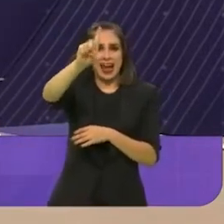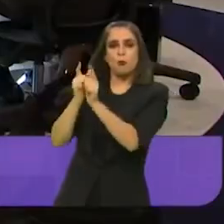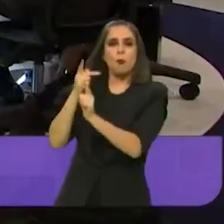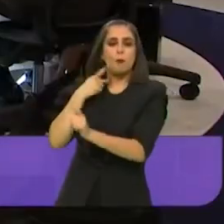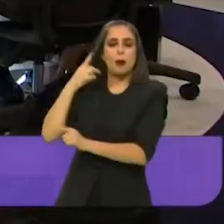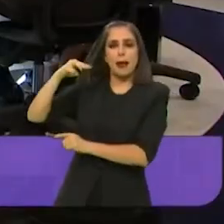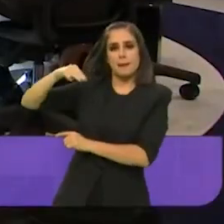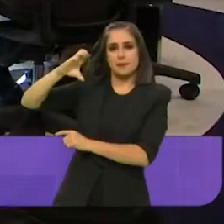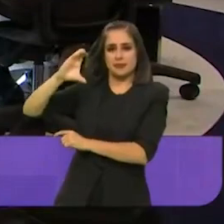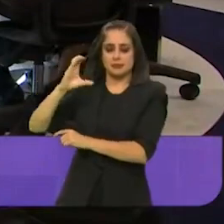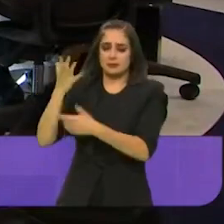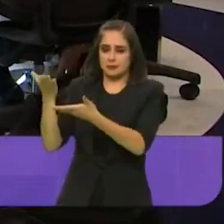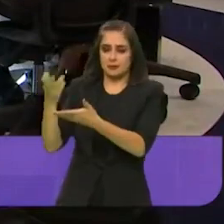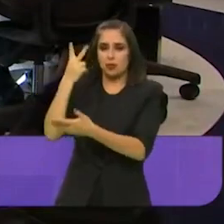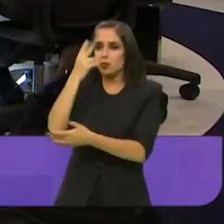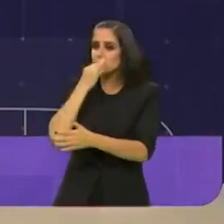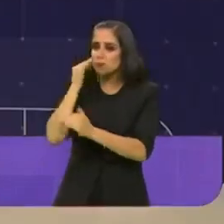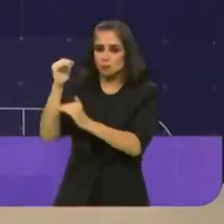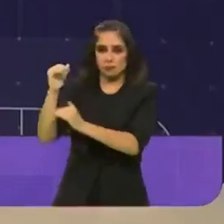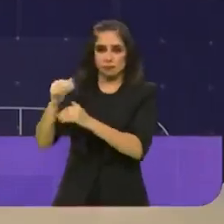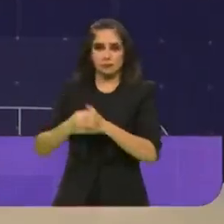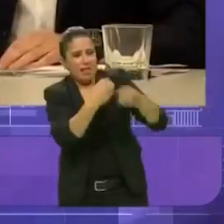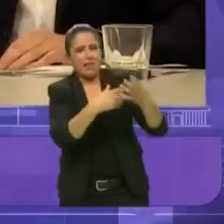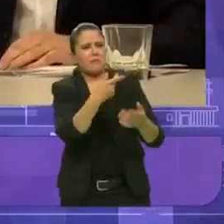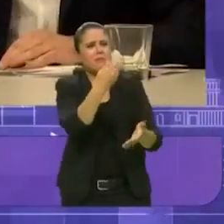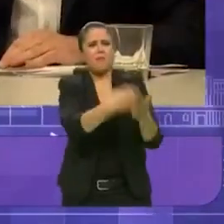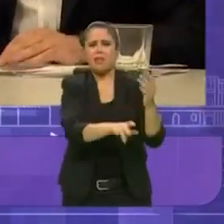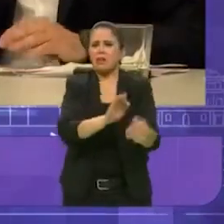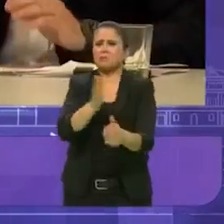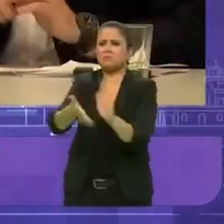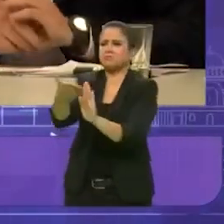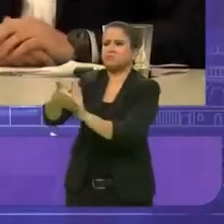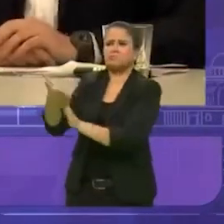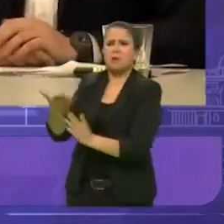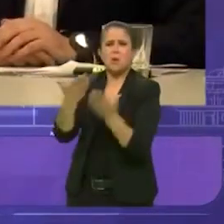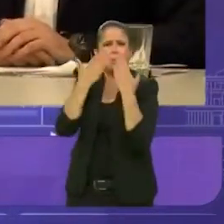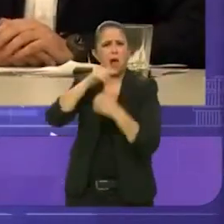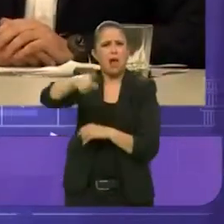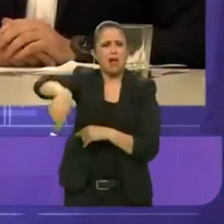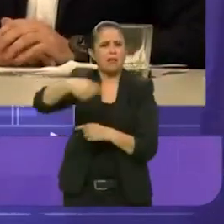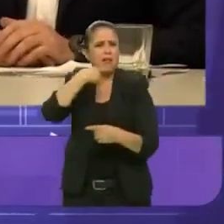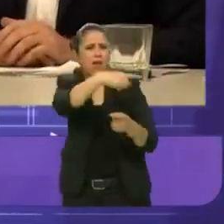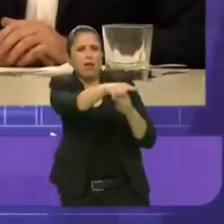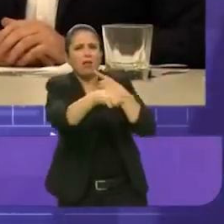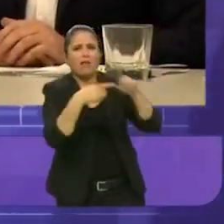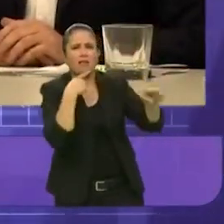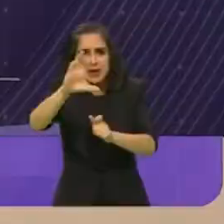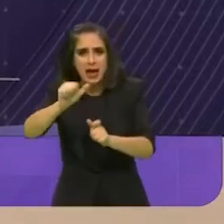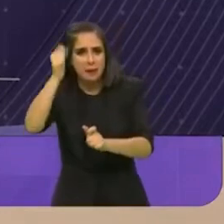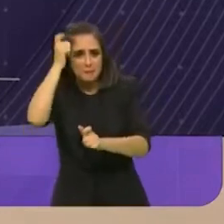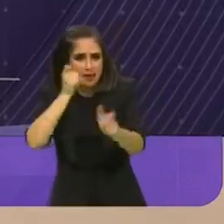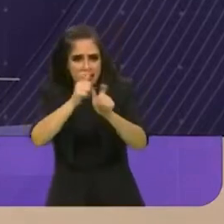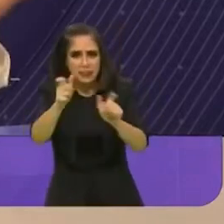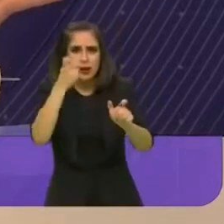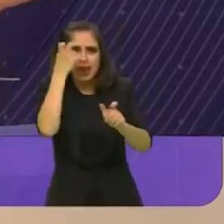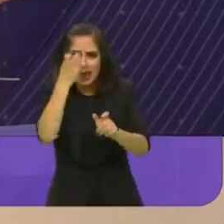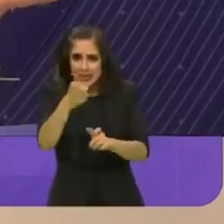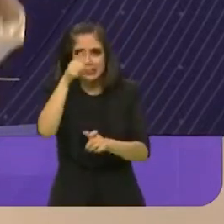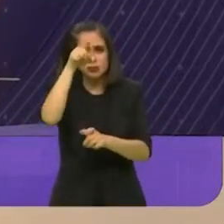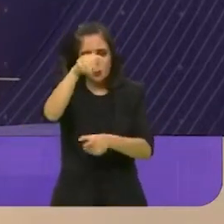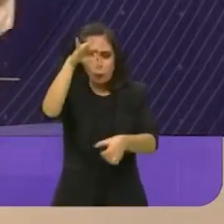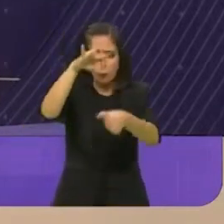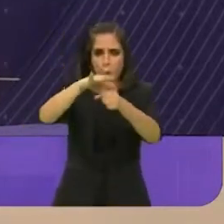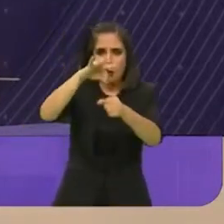hechos y una embarrada de propuestas, al final los candidatos pidieron el voto con este discurso de contas.